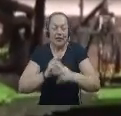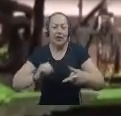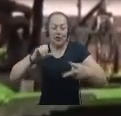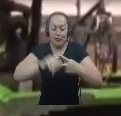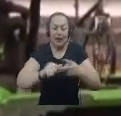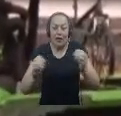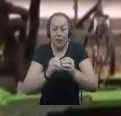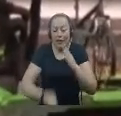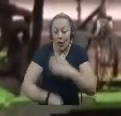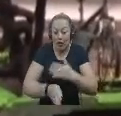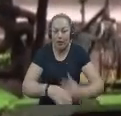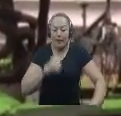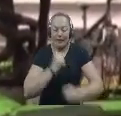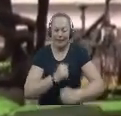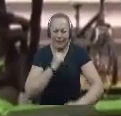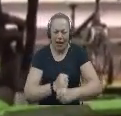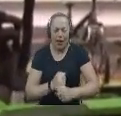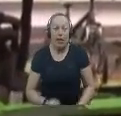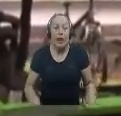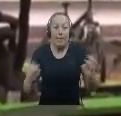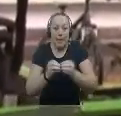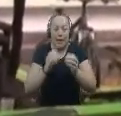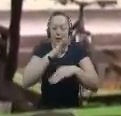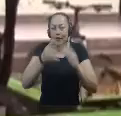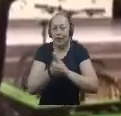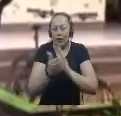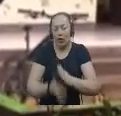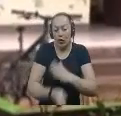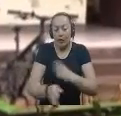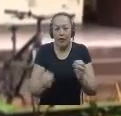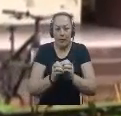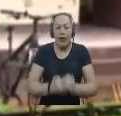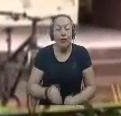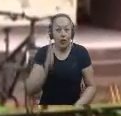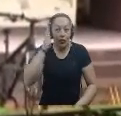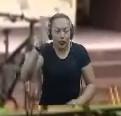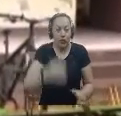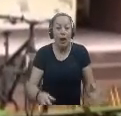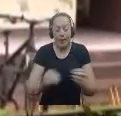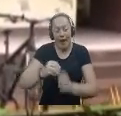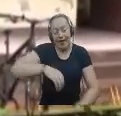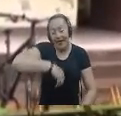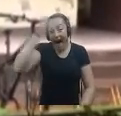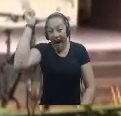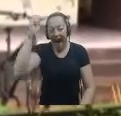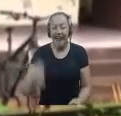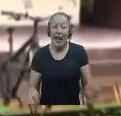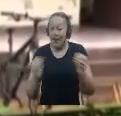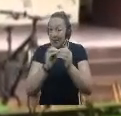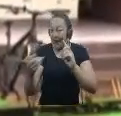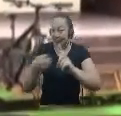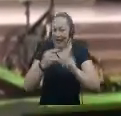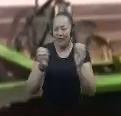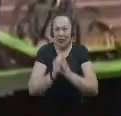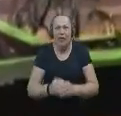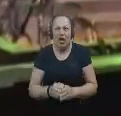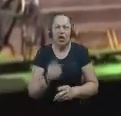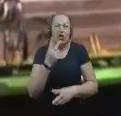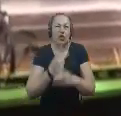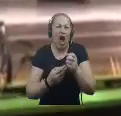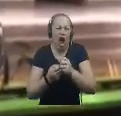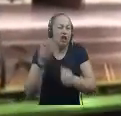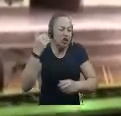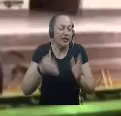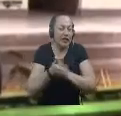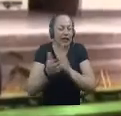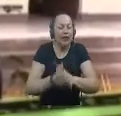Seguimos trabajando fuerte para seguir más adelante con ellos y lograr más triunfos El año pasado logramos tener dos campeones en la categoría